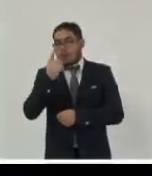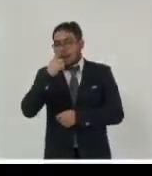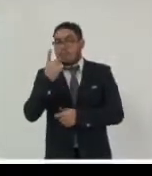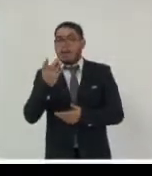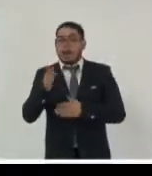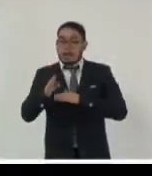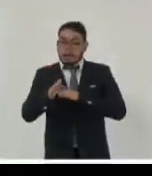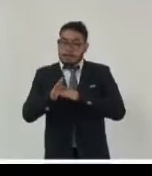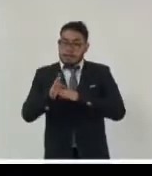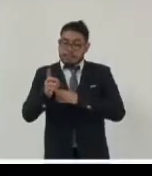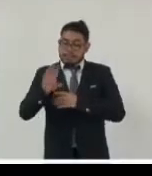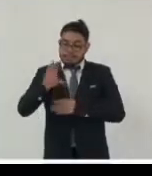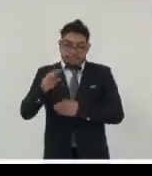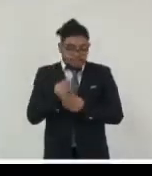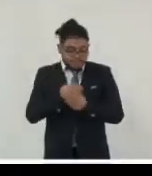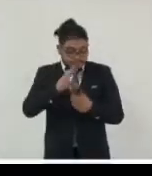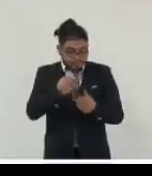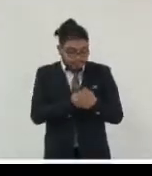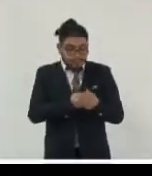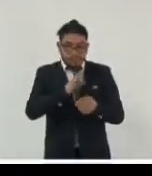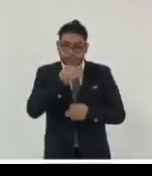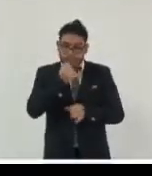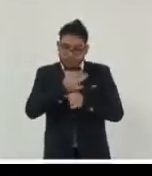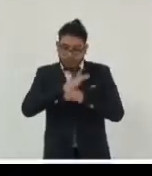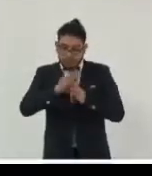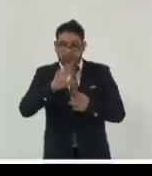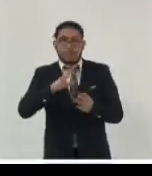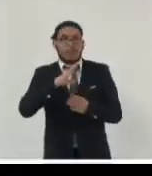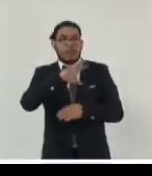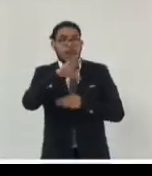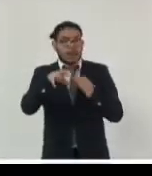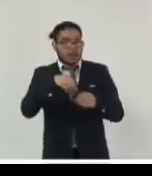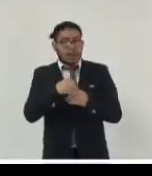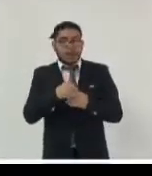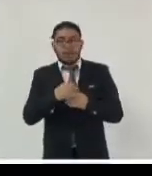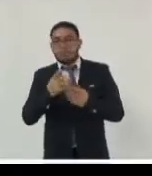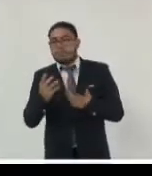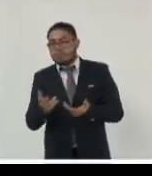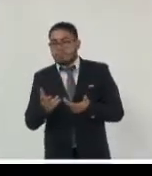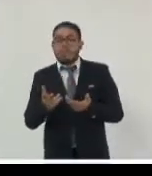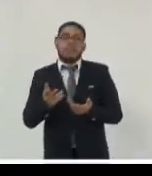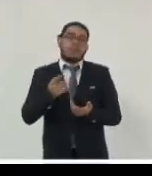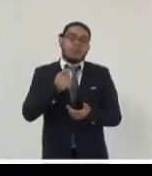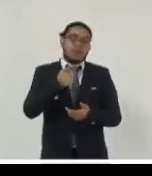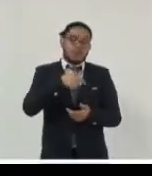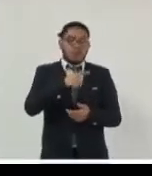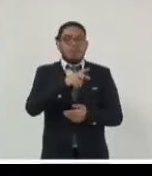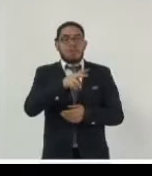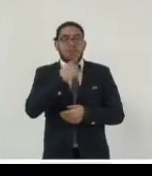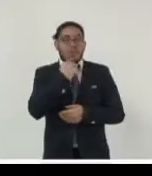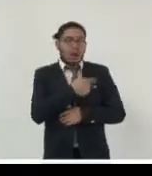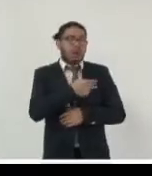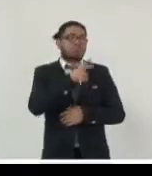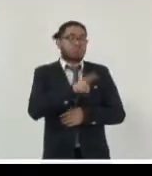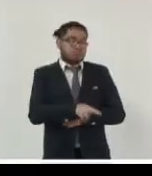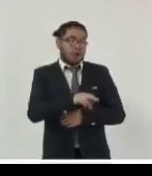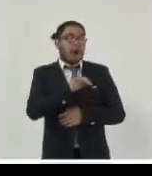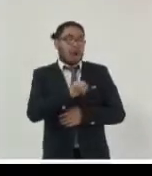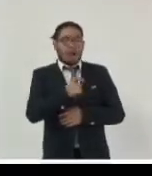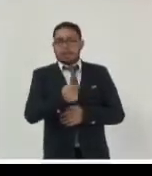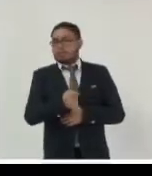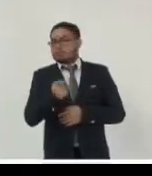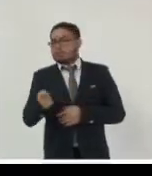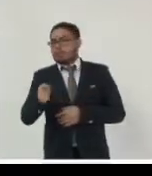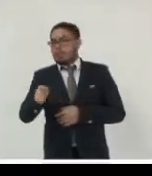placas y dejar de casarlos esta es la clave esta de rotero implementar un sistema incorporar a la lógica